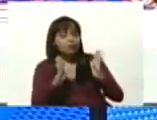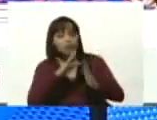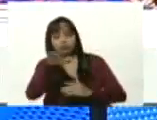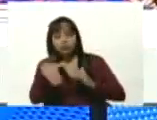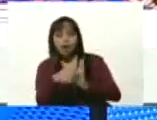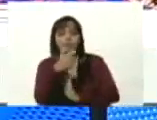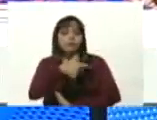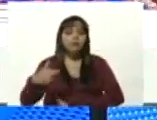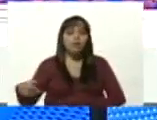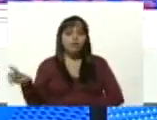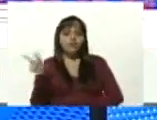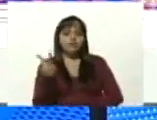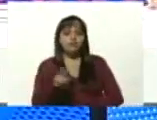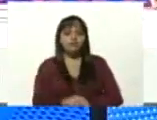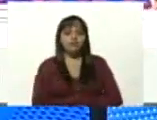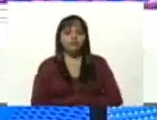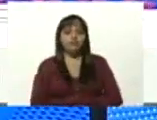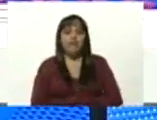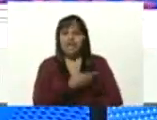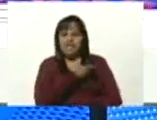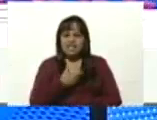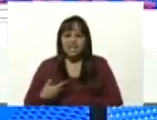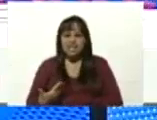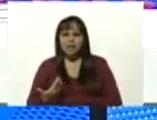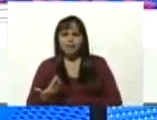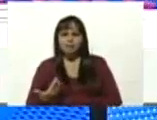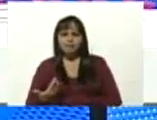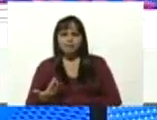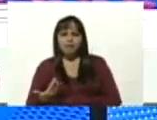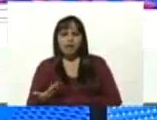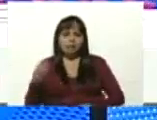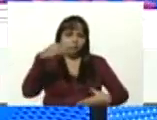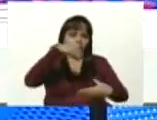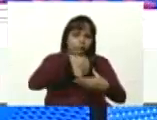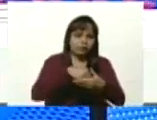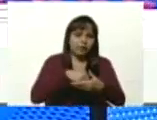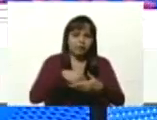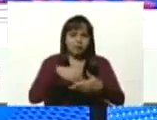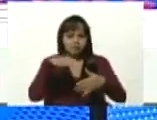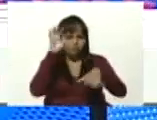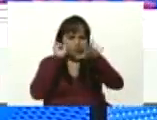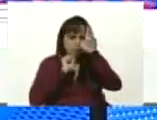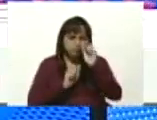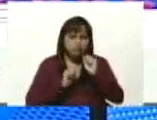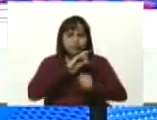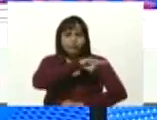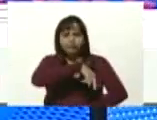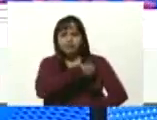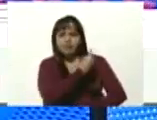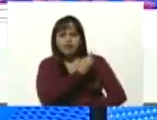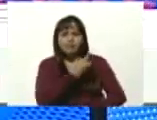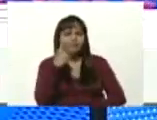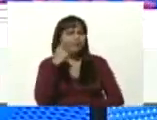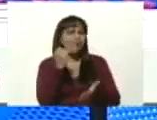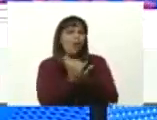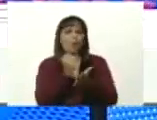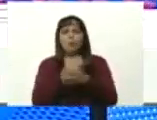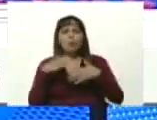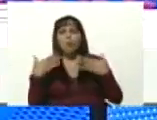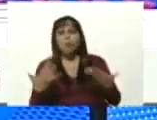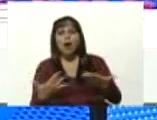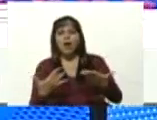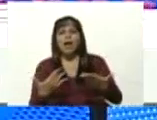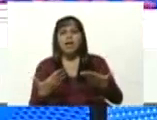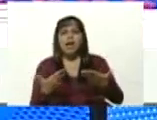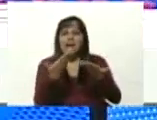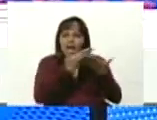aquellas venezolanas que quieren completar sus estudios universitarios, vamos a ver cuáles son los programas para